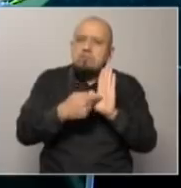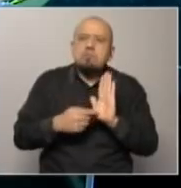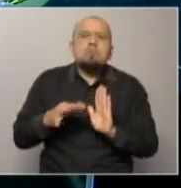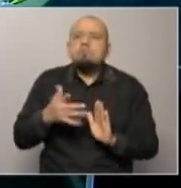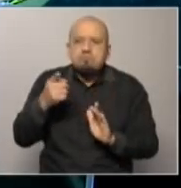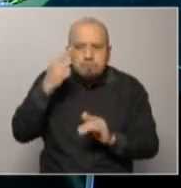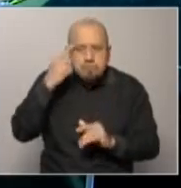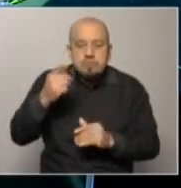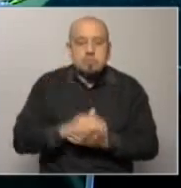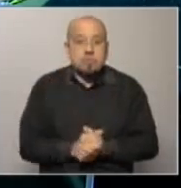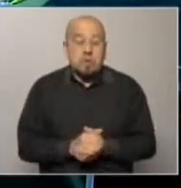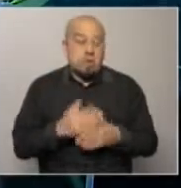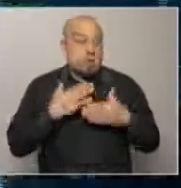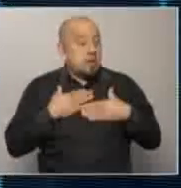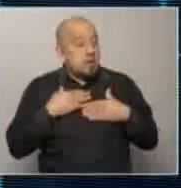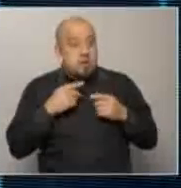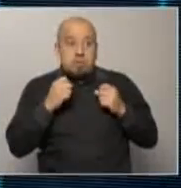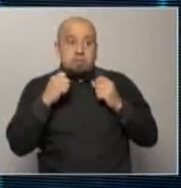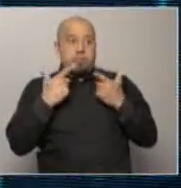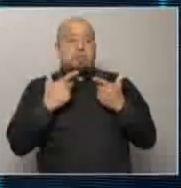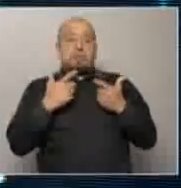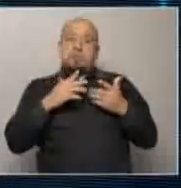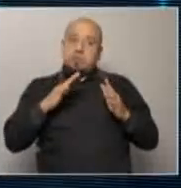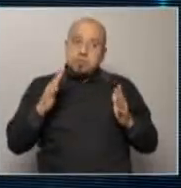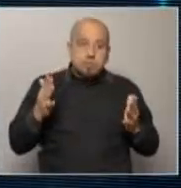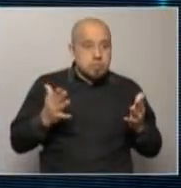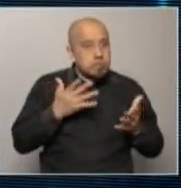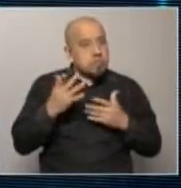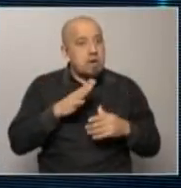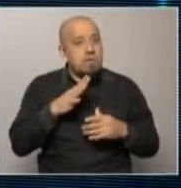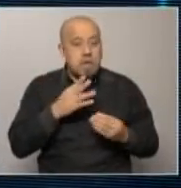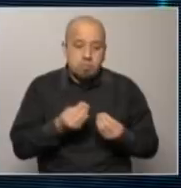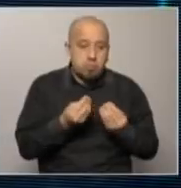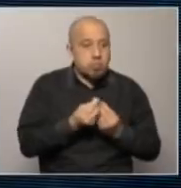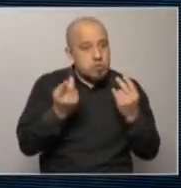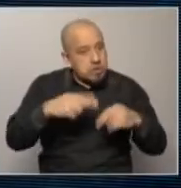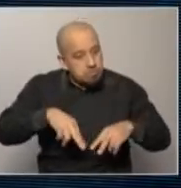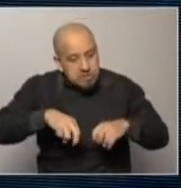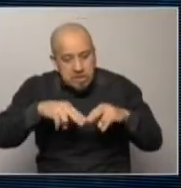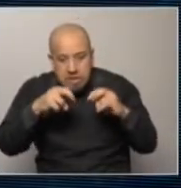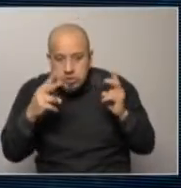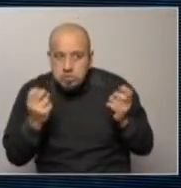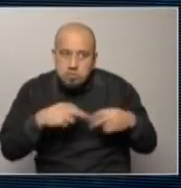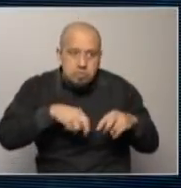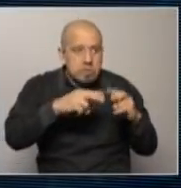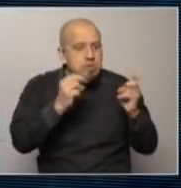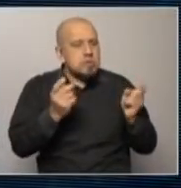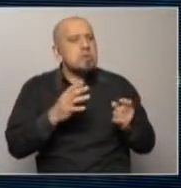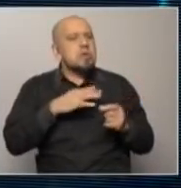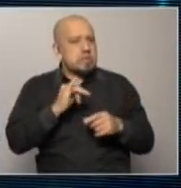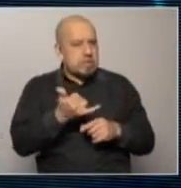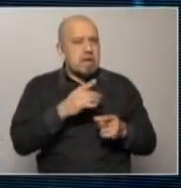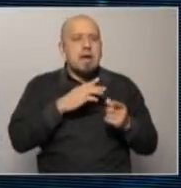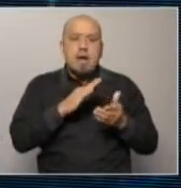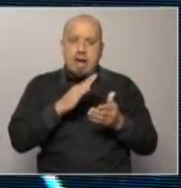Me impresionó mucho porque, bueno, había muchas investigaciones que habían generado indicios,